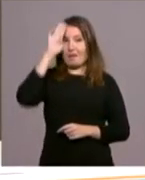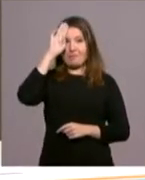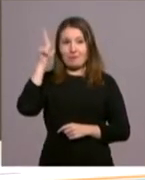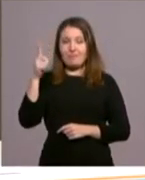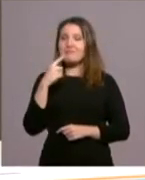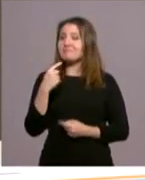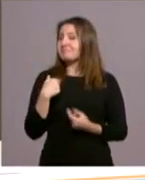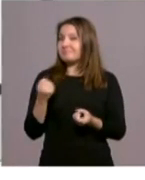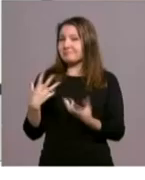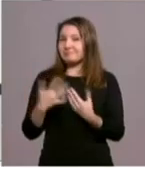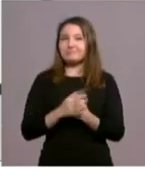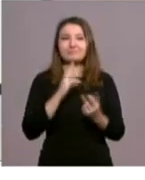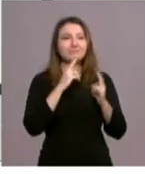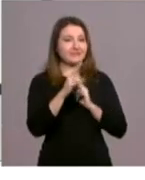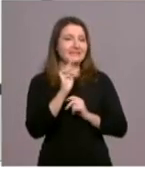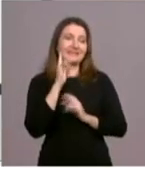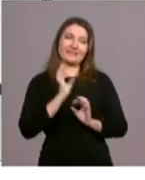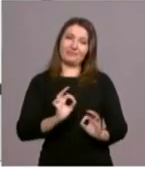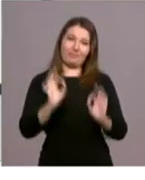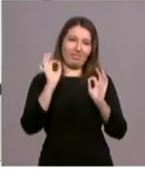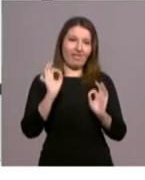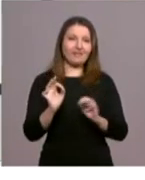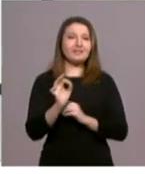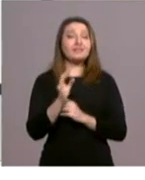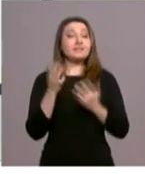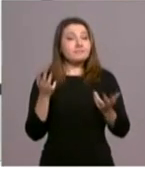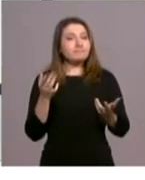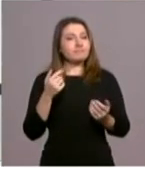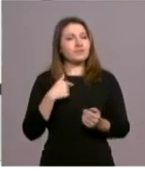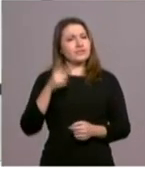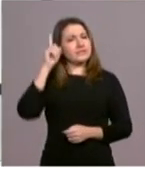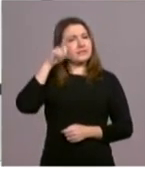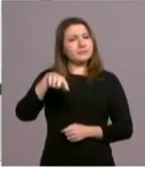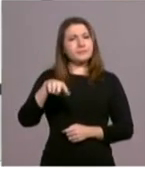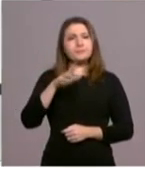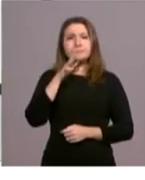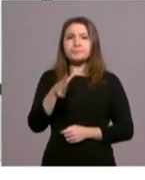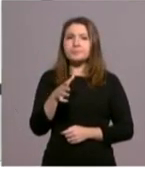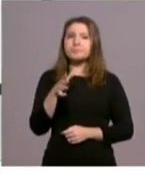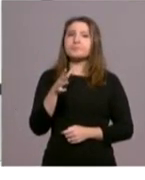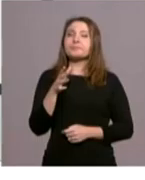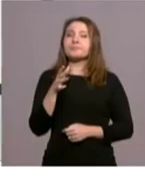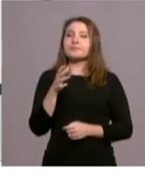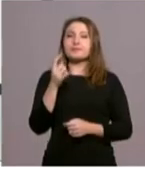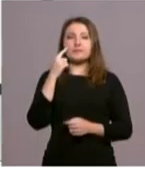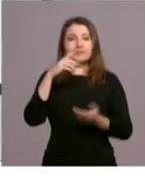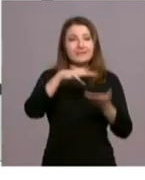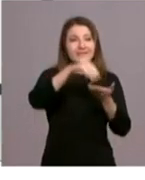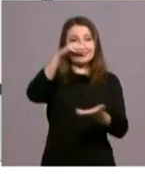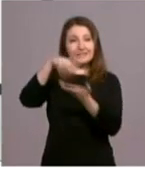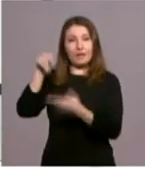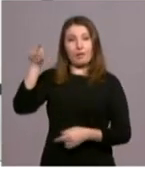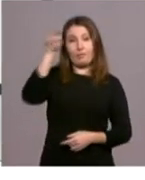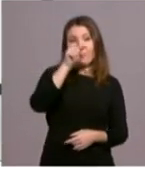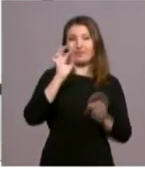el Santo Padre? Claro, muy especial. Y me consta que ha habido una afluencia muy importante a los templos jubilares de